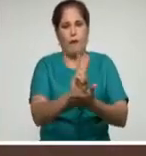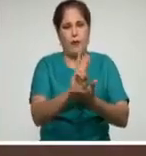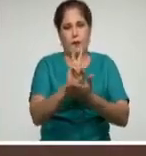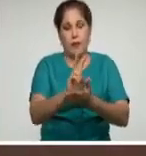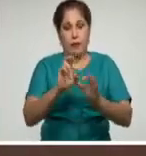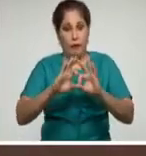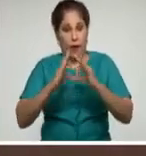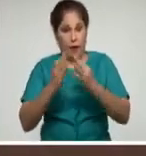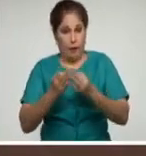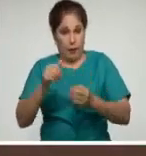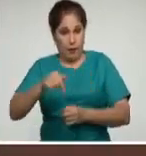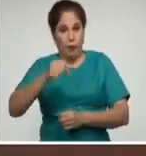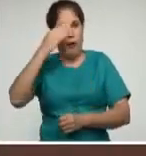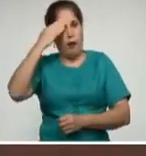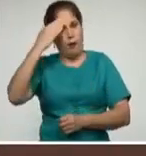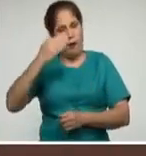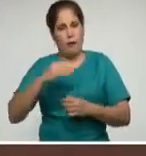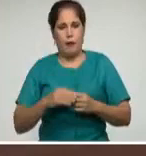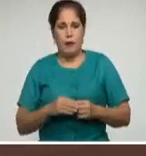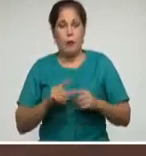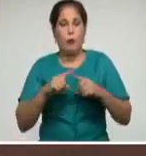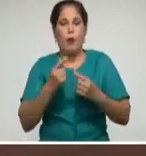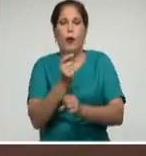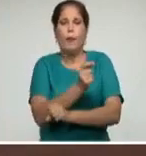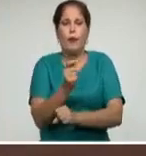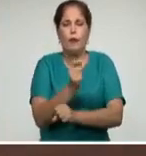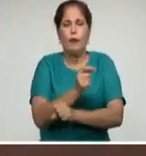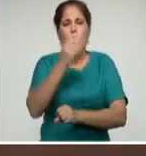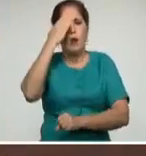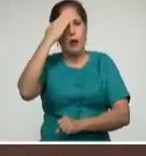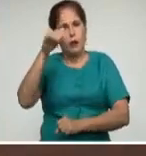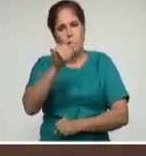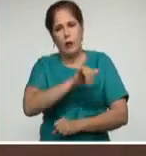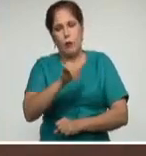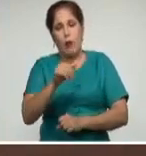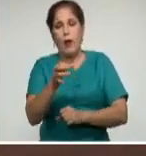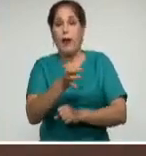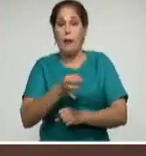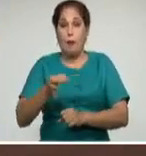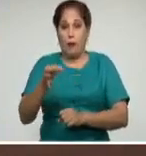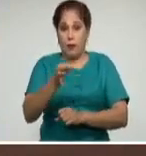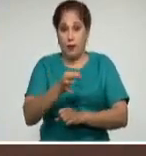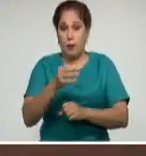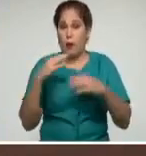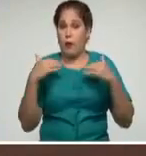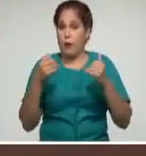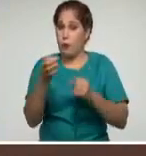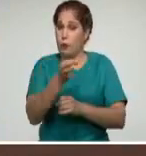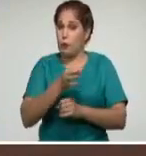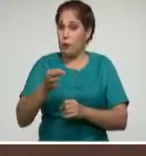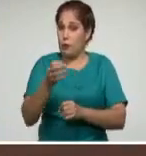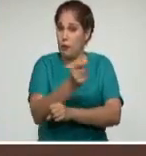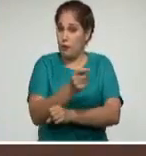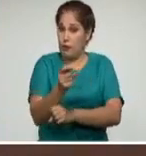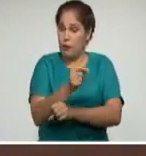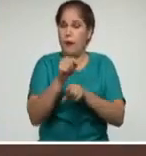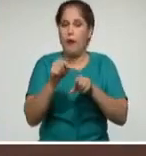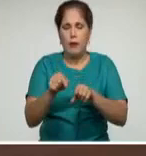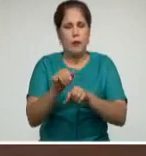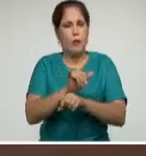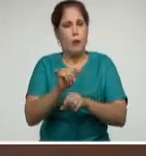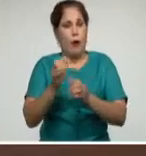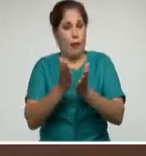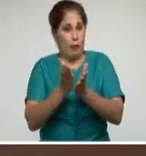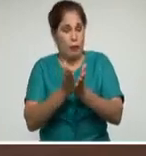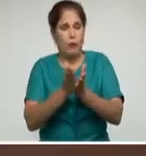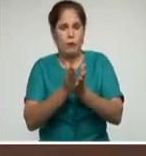familia agradece, los maestros agradecen y la dirección municipal agradece lo que está aconteciendo y